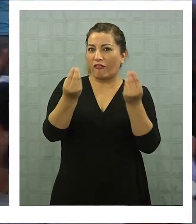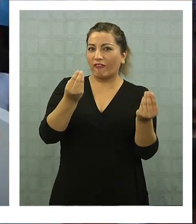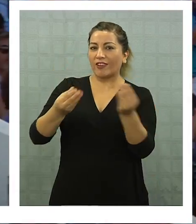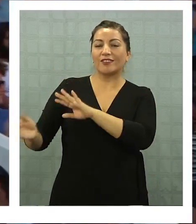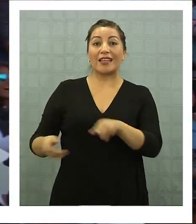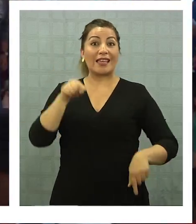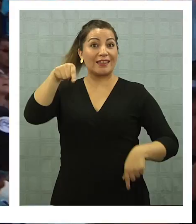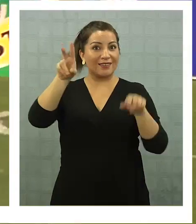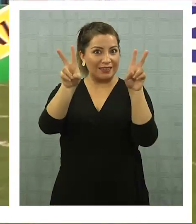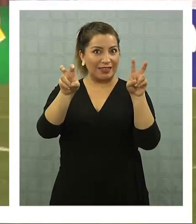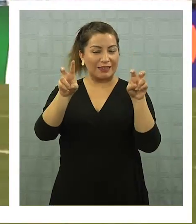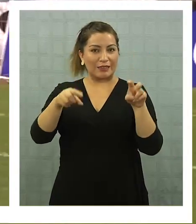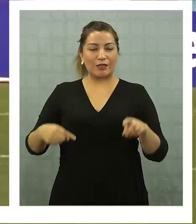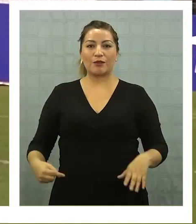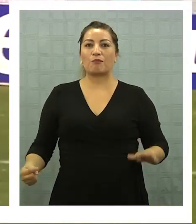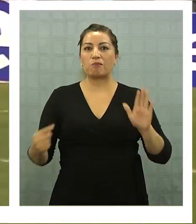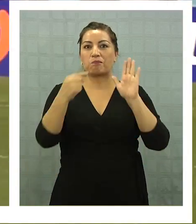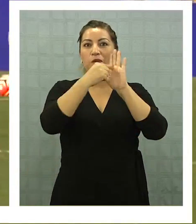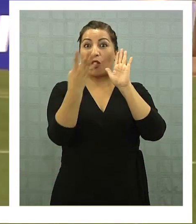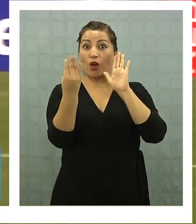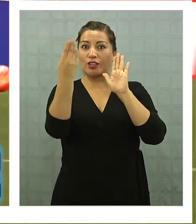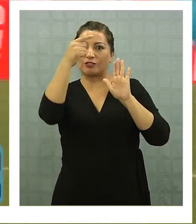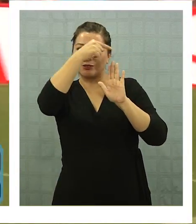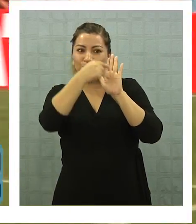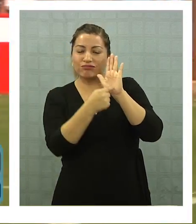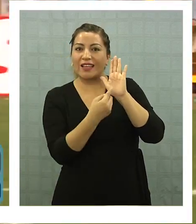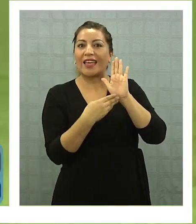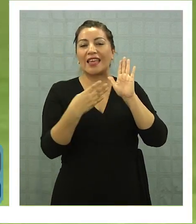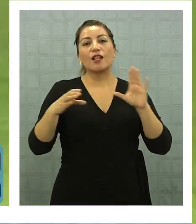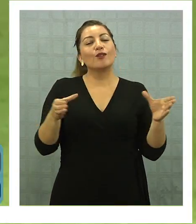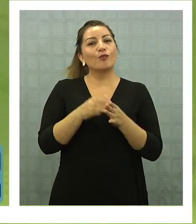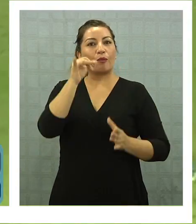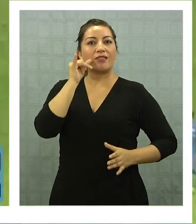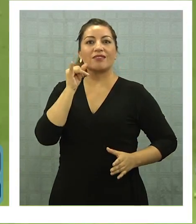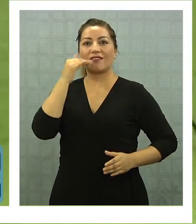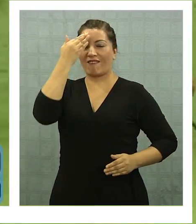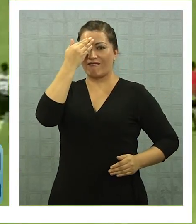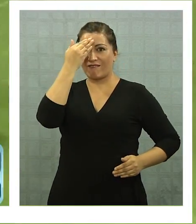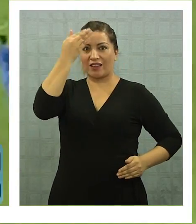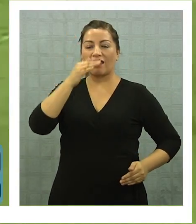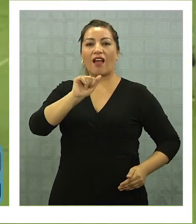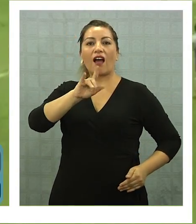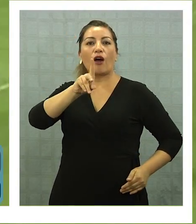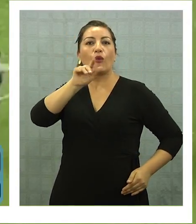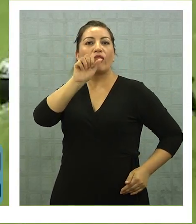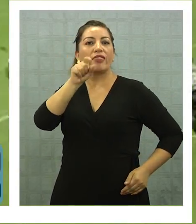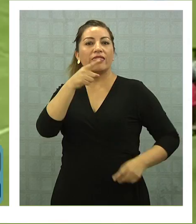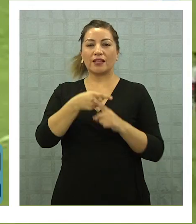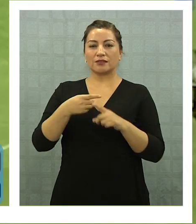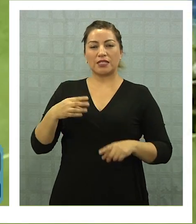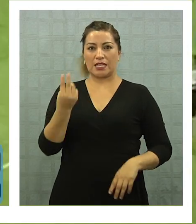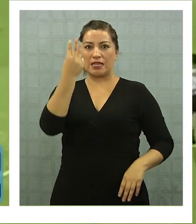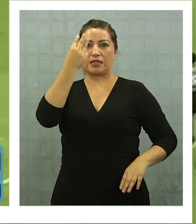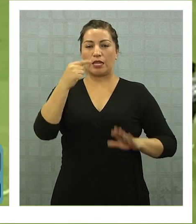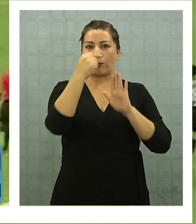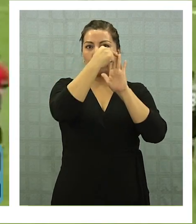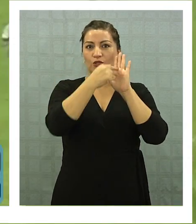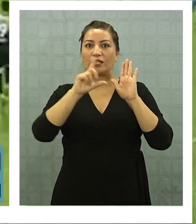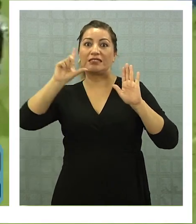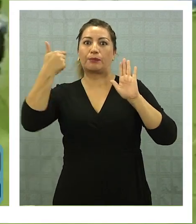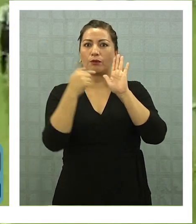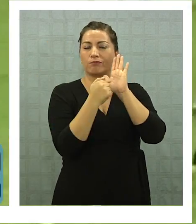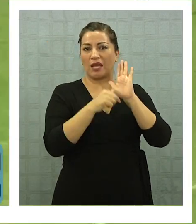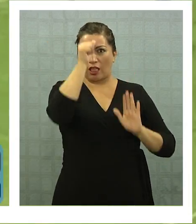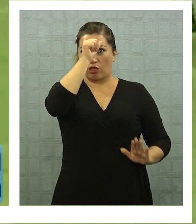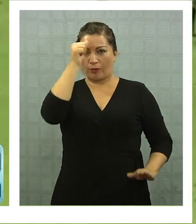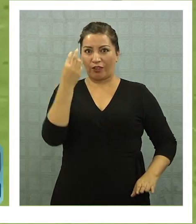En este marco, con un punto y lugar 14 en la tabla, el CDI enfrenta a Audax Italiano, con tres puntos y séptimo lugar